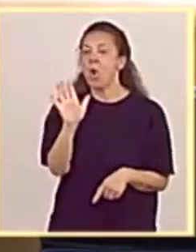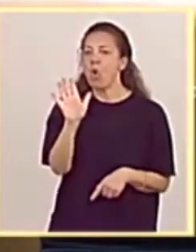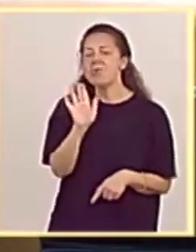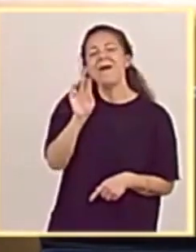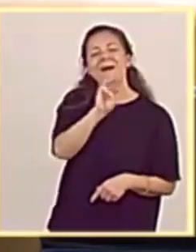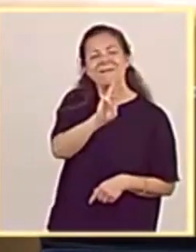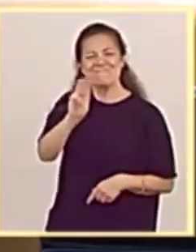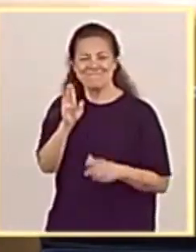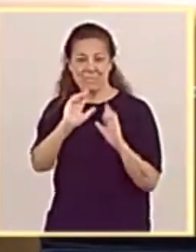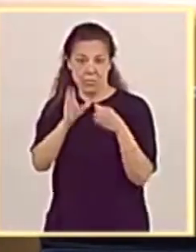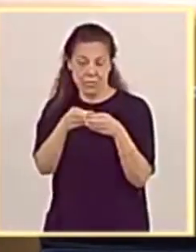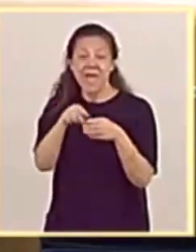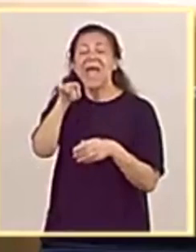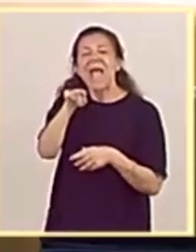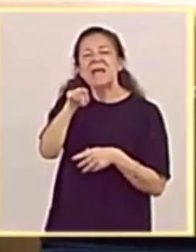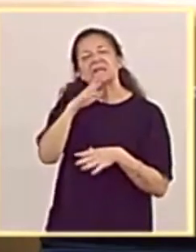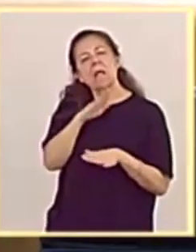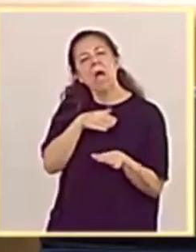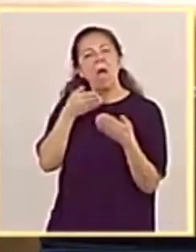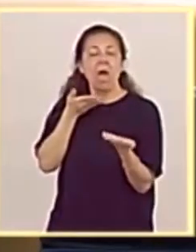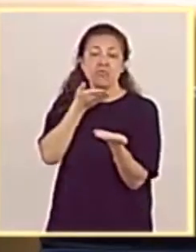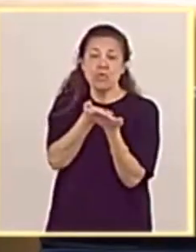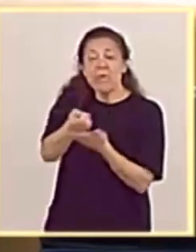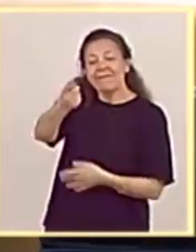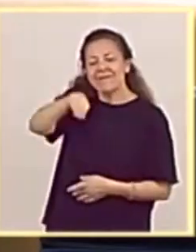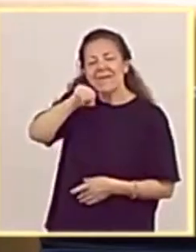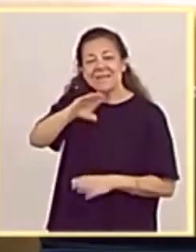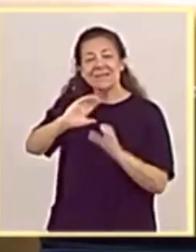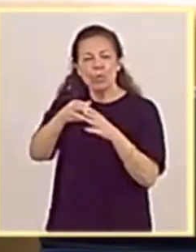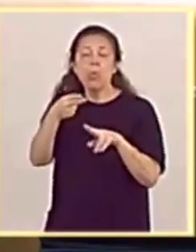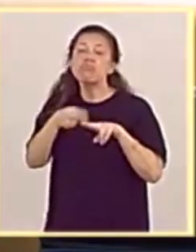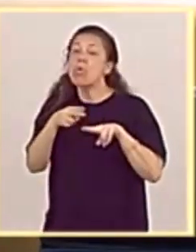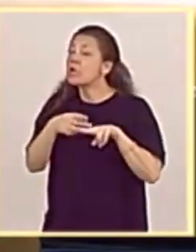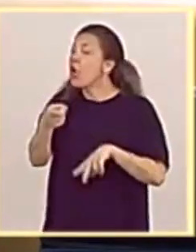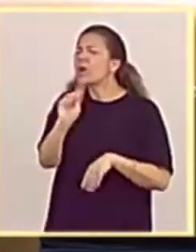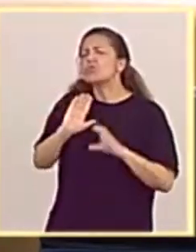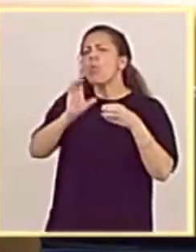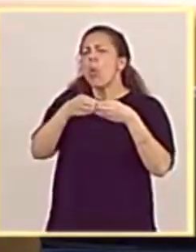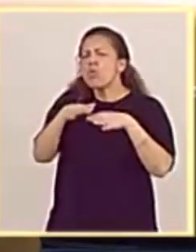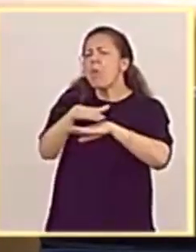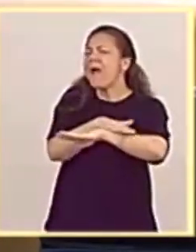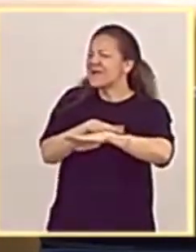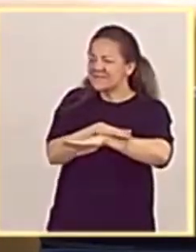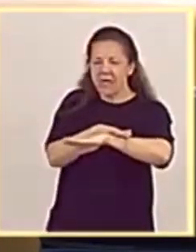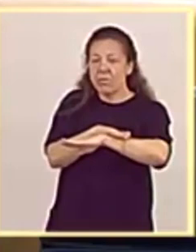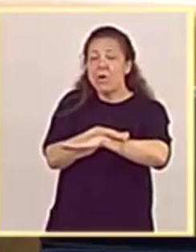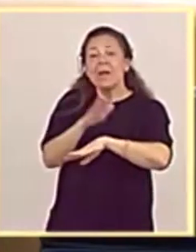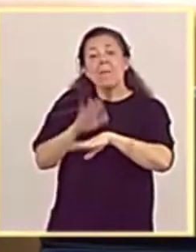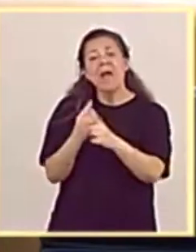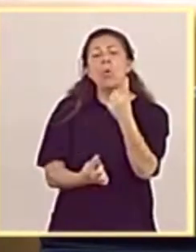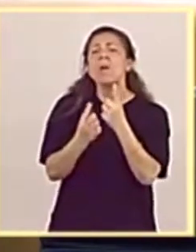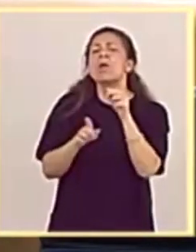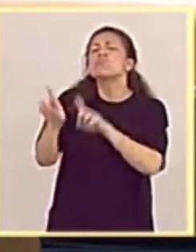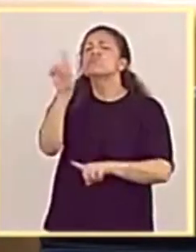Partido Popular. Ese es el patriotismo que practica este partido, que no es un partido de Estado cuando para cualquier